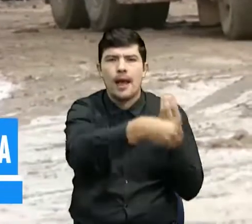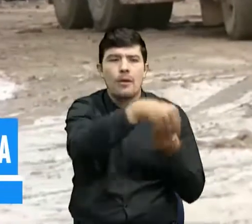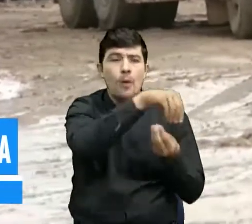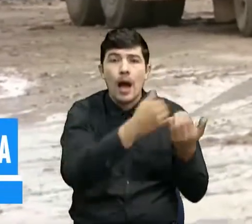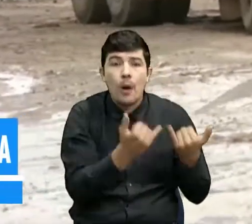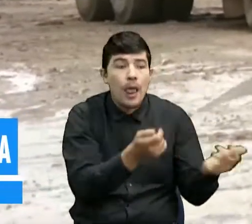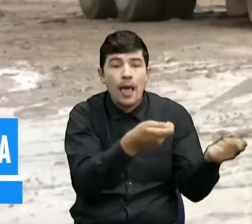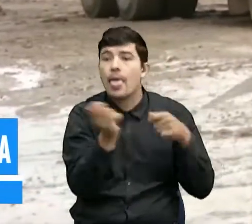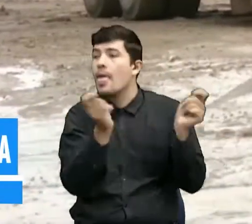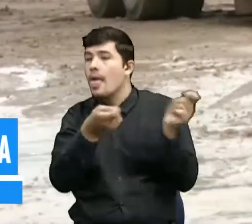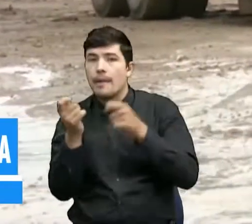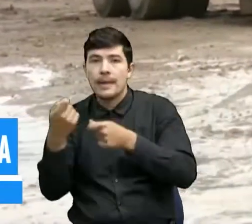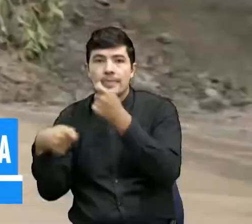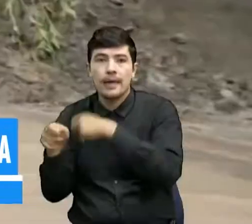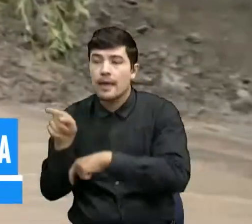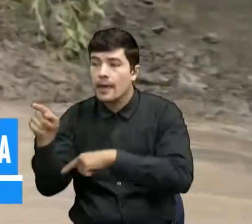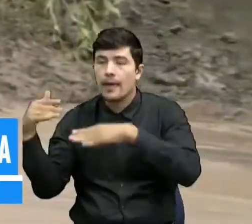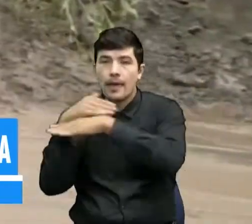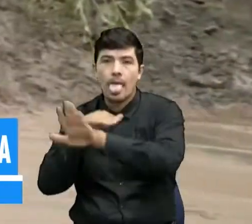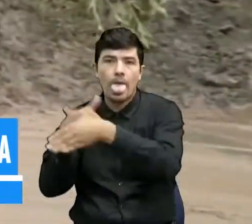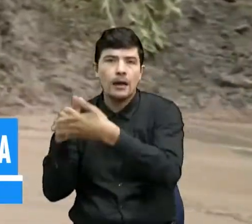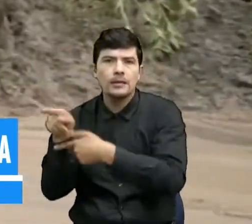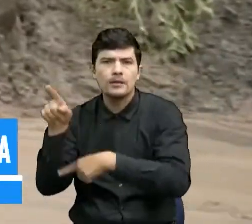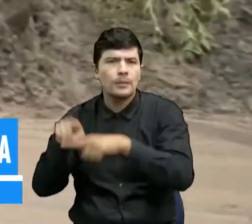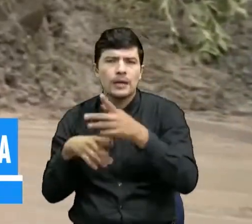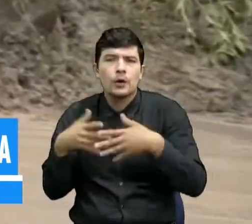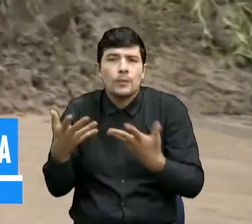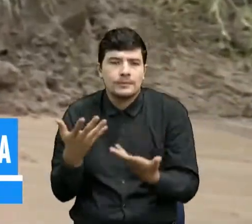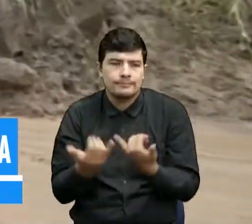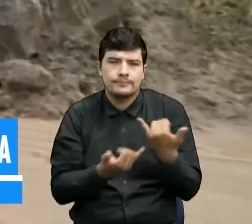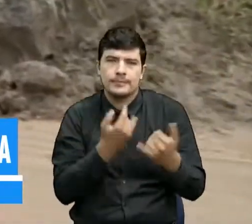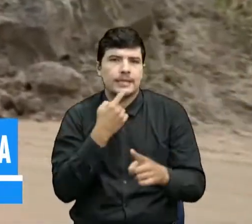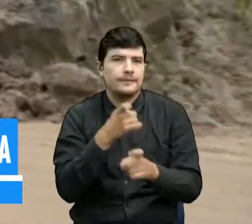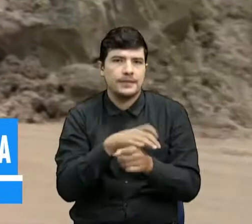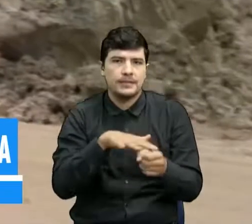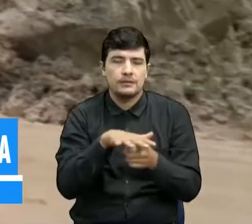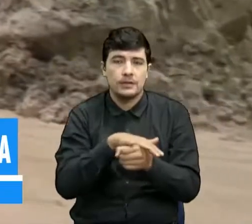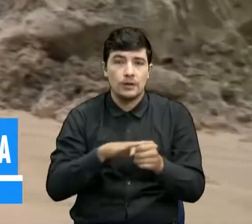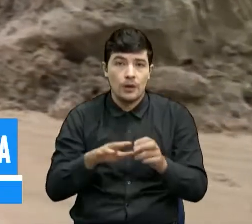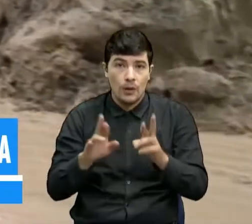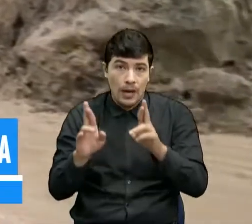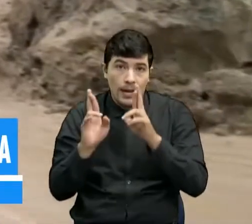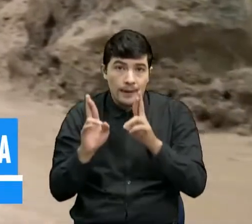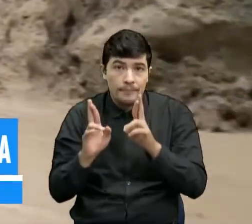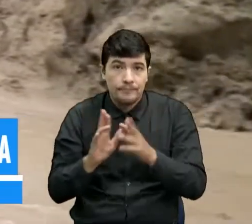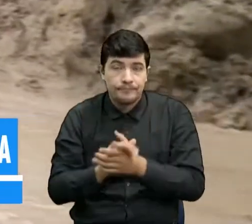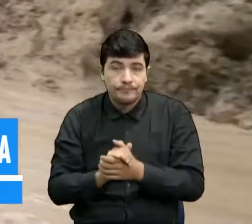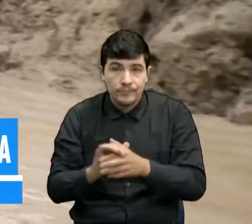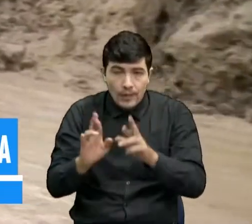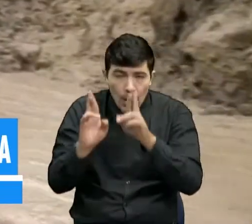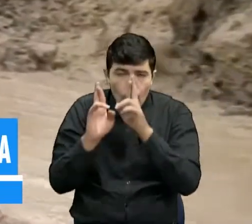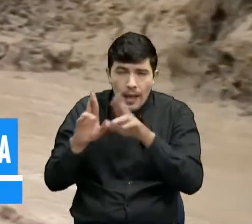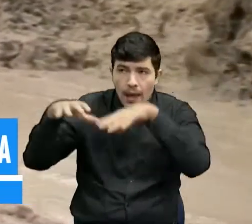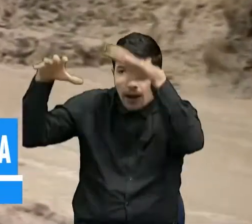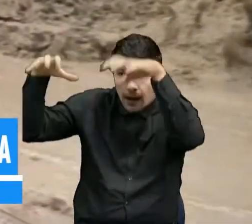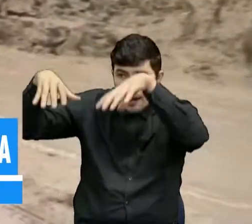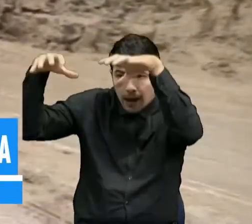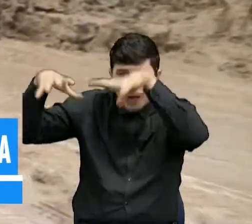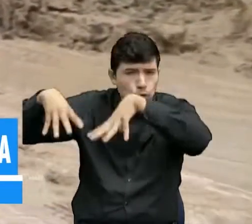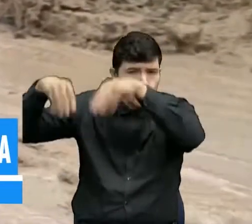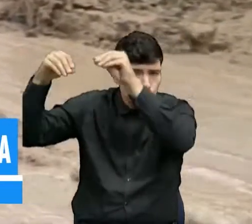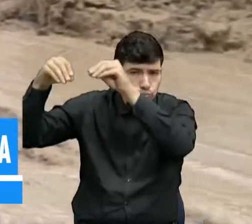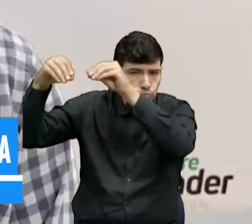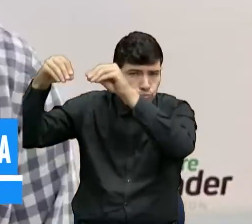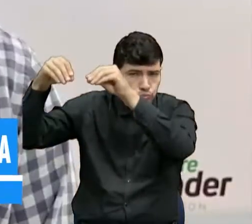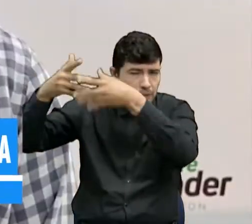permiten el trabajo de las cuadrillas de remoción, la vía estará habilitada en máximo dos días. Se prevé